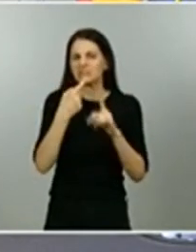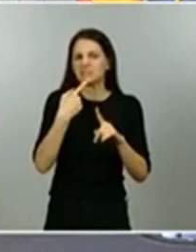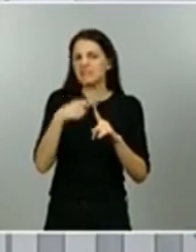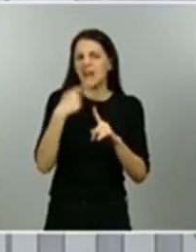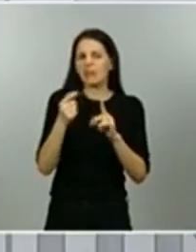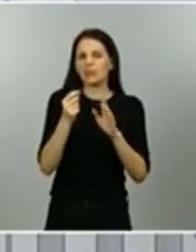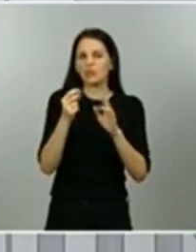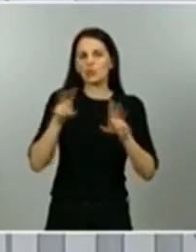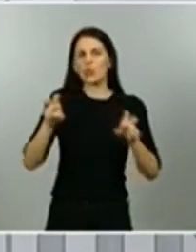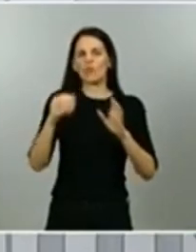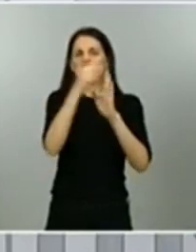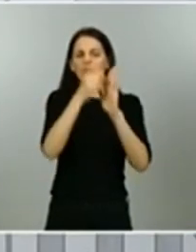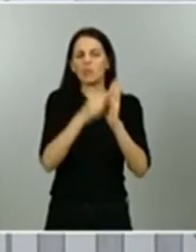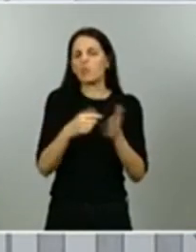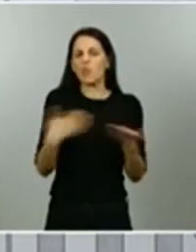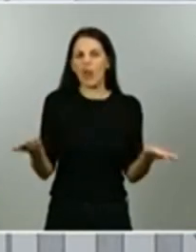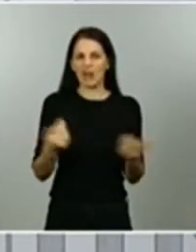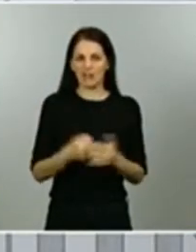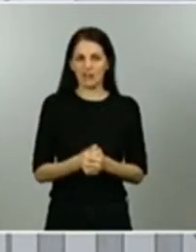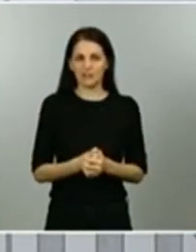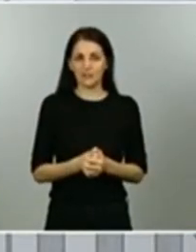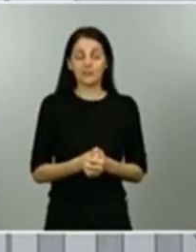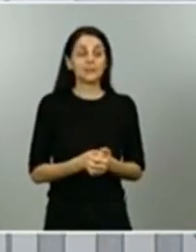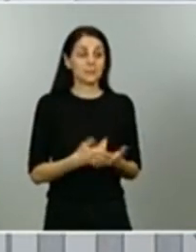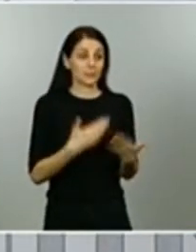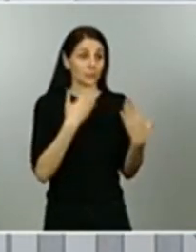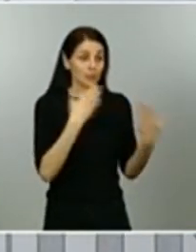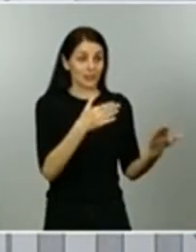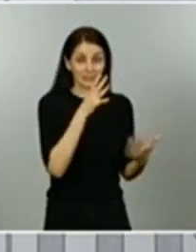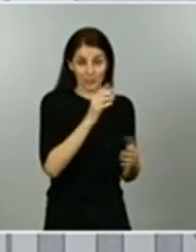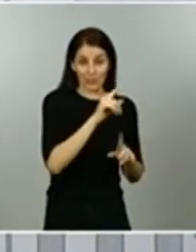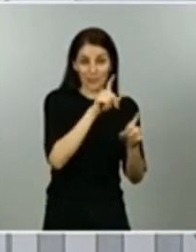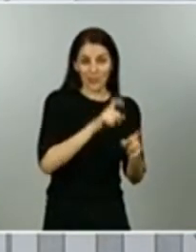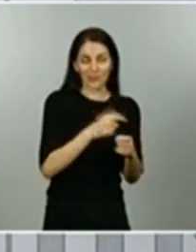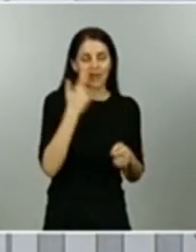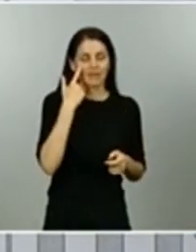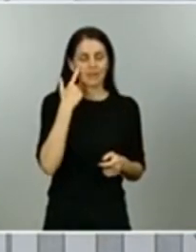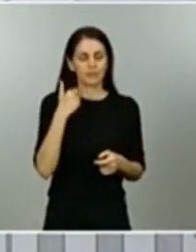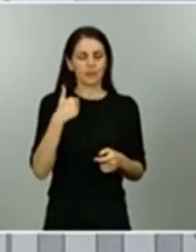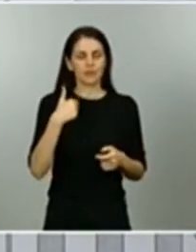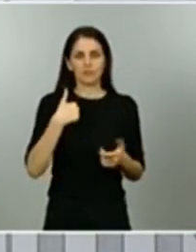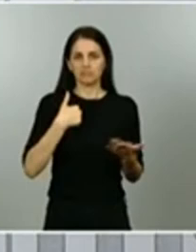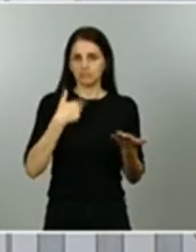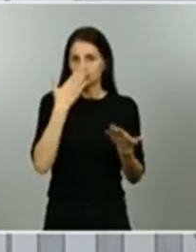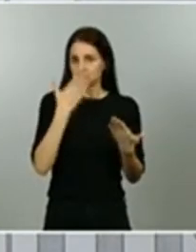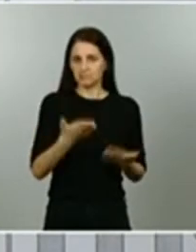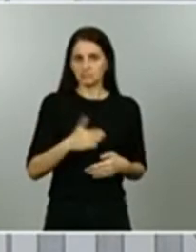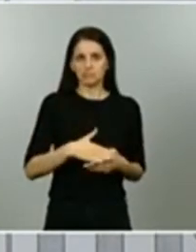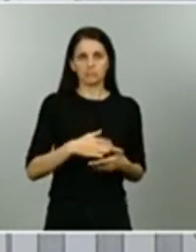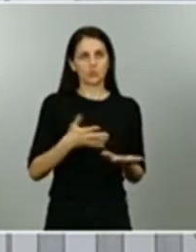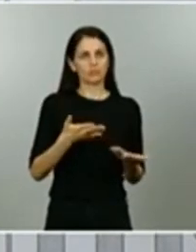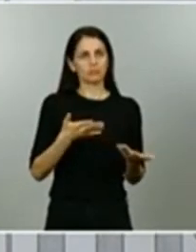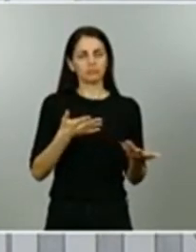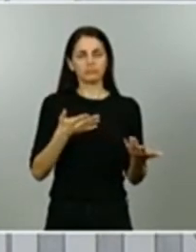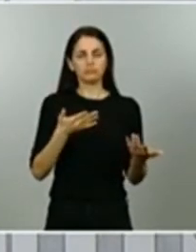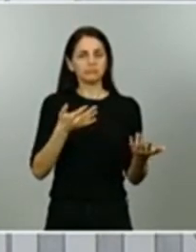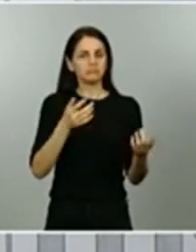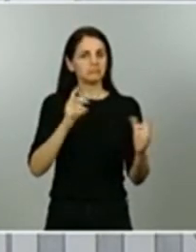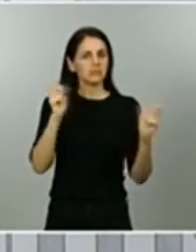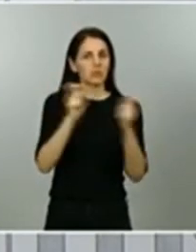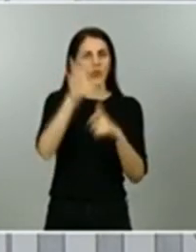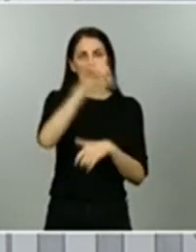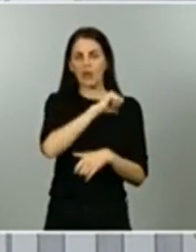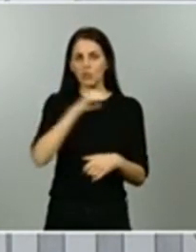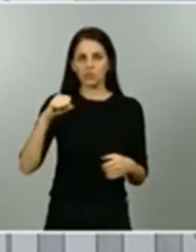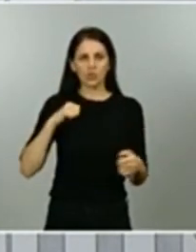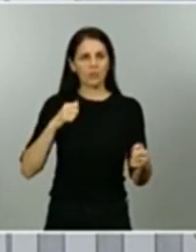gracias Sato por tus preguntas o por sus preguntas yo hago una valoración muy buena de todas las discusiones bilaterales que hemos tenido con las